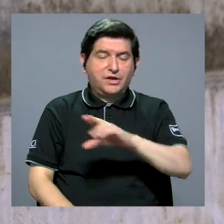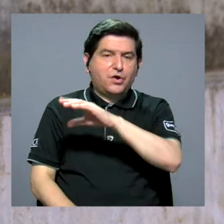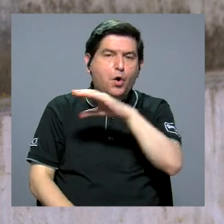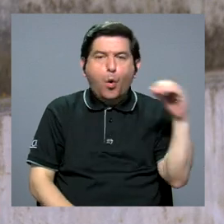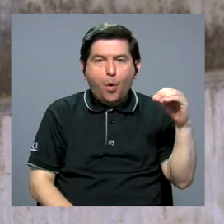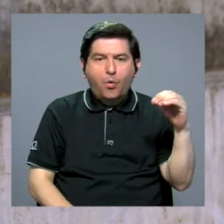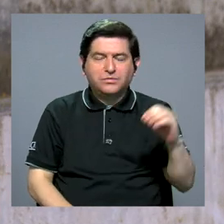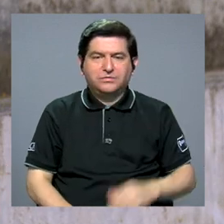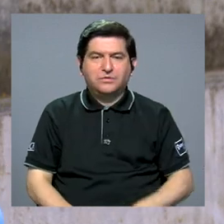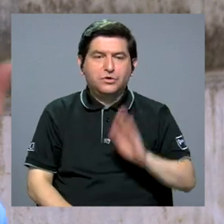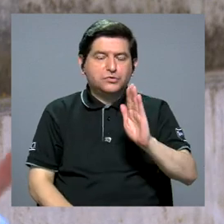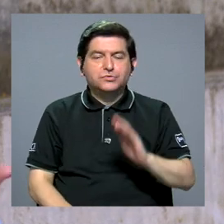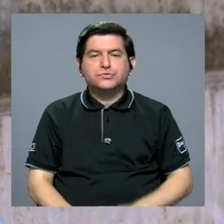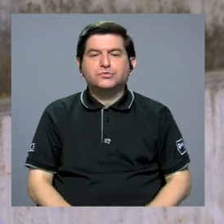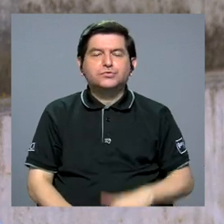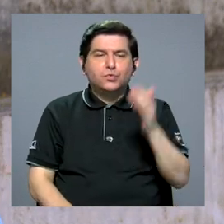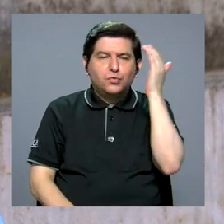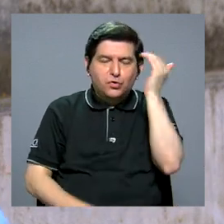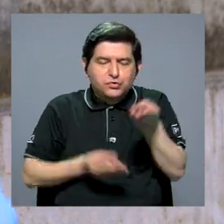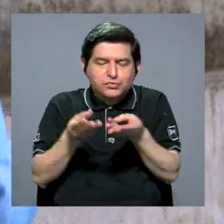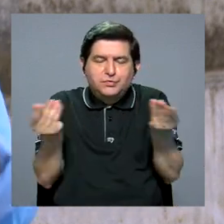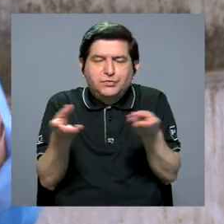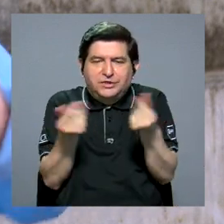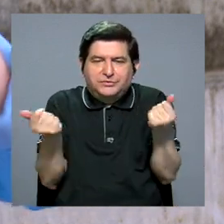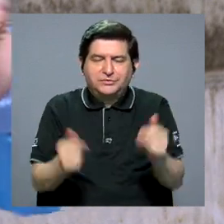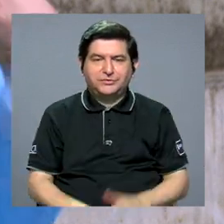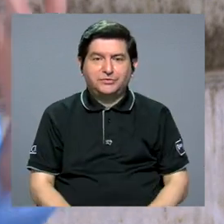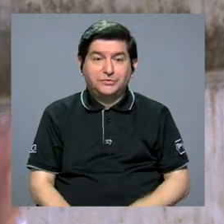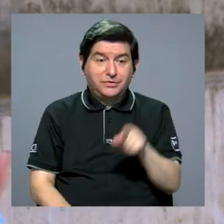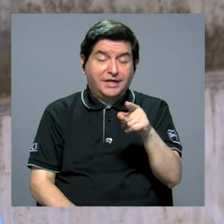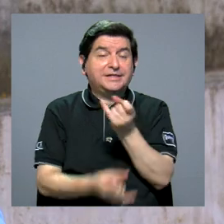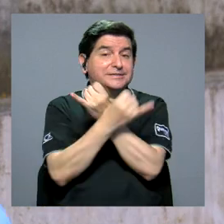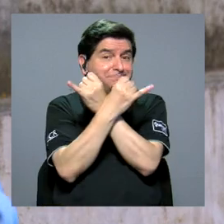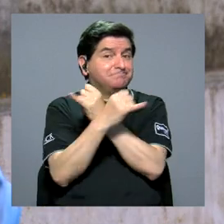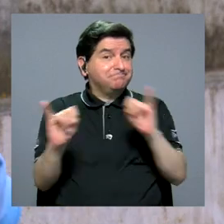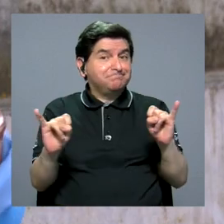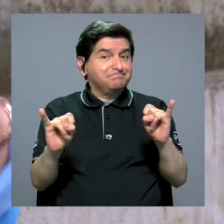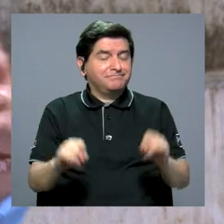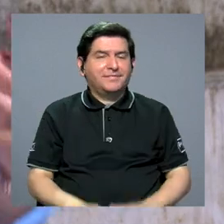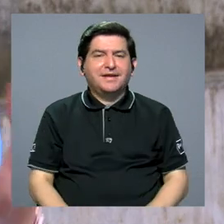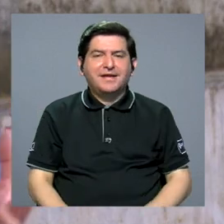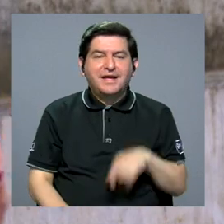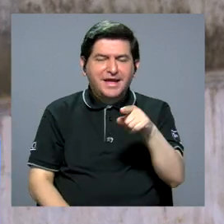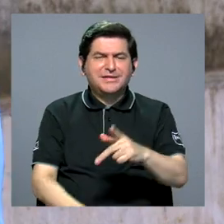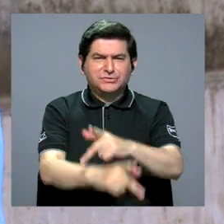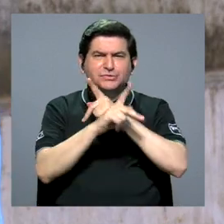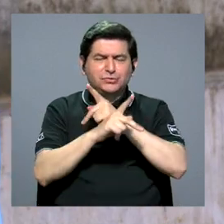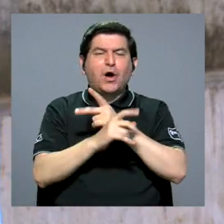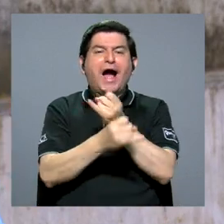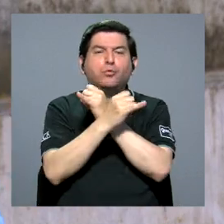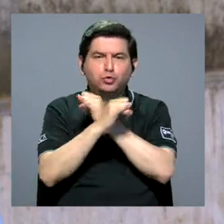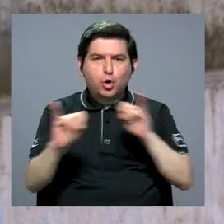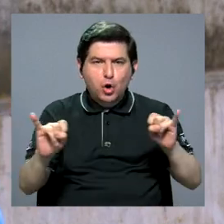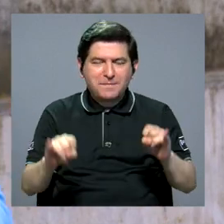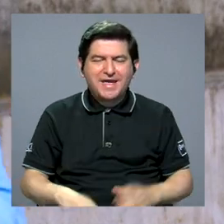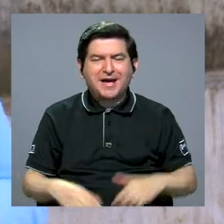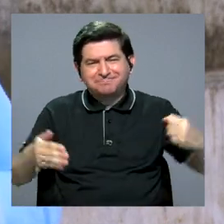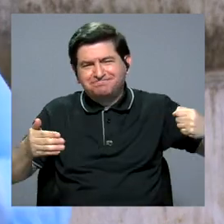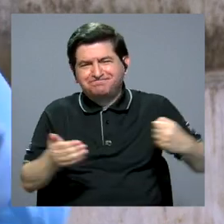o de su generación de conocimiento. Esto debe ser independiente y eso es lo que resguarda esa autonomía.